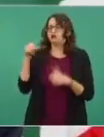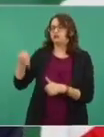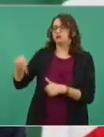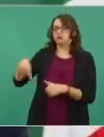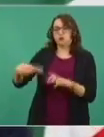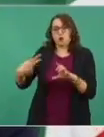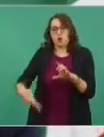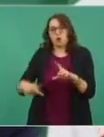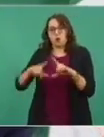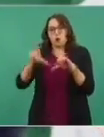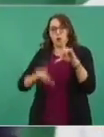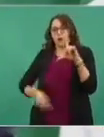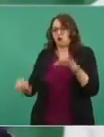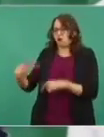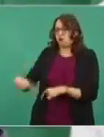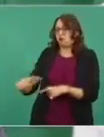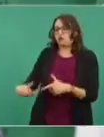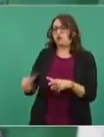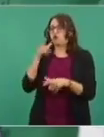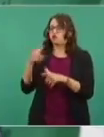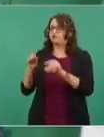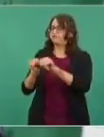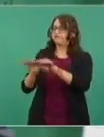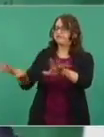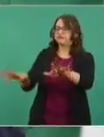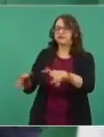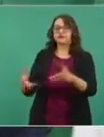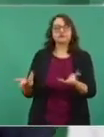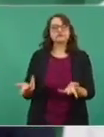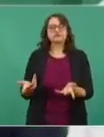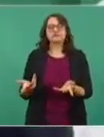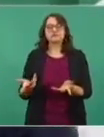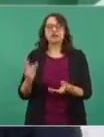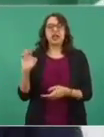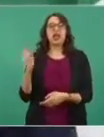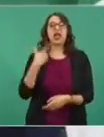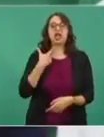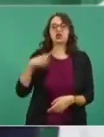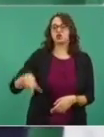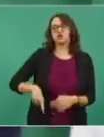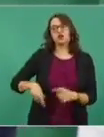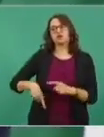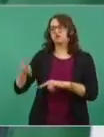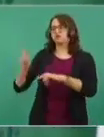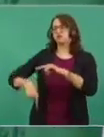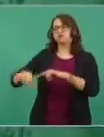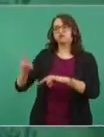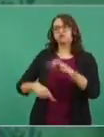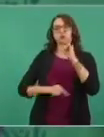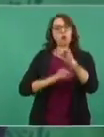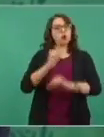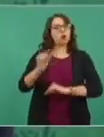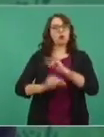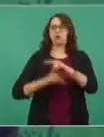Entonces, le fueron quitando el mercado y fueron apoyando a empresas particulares